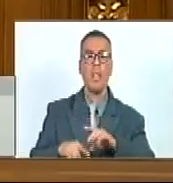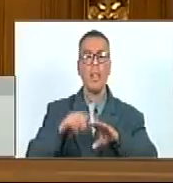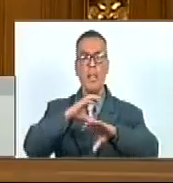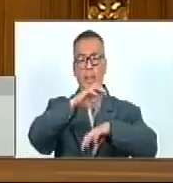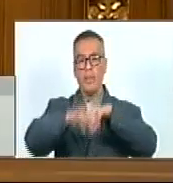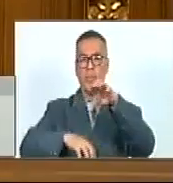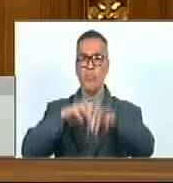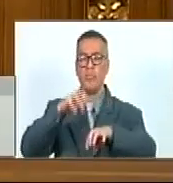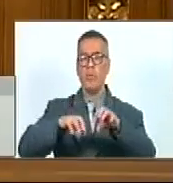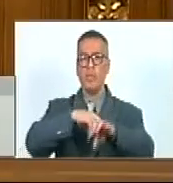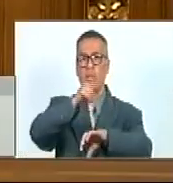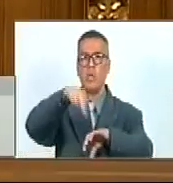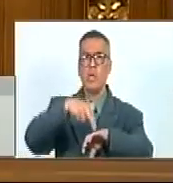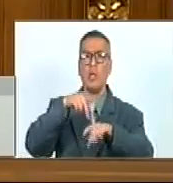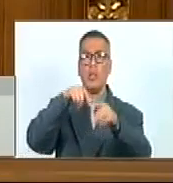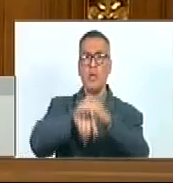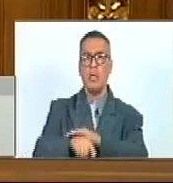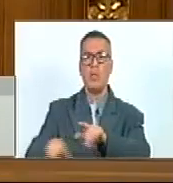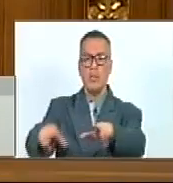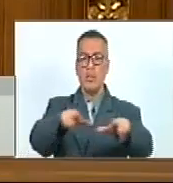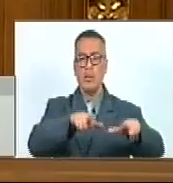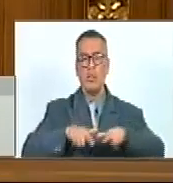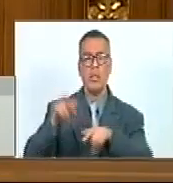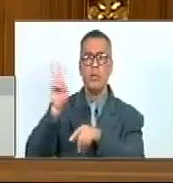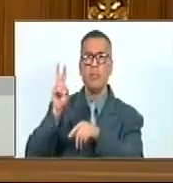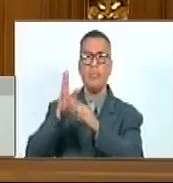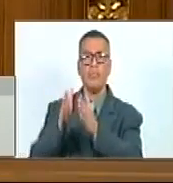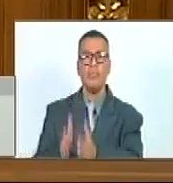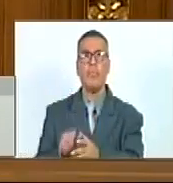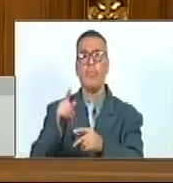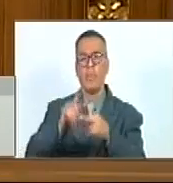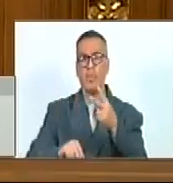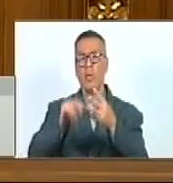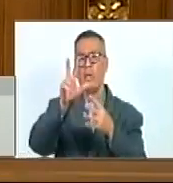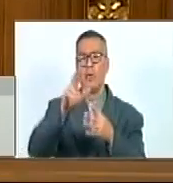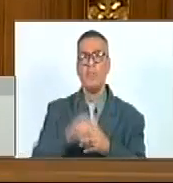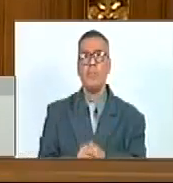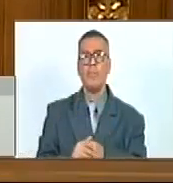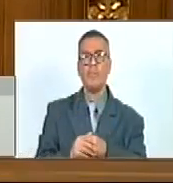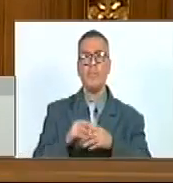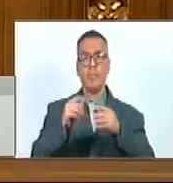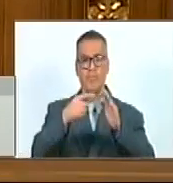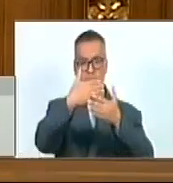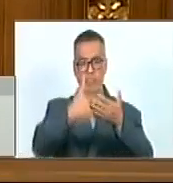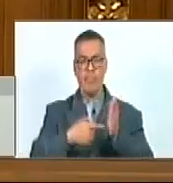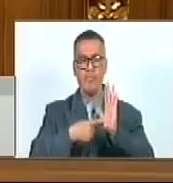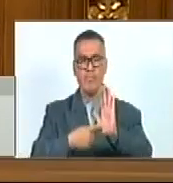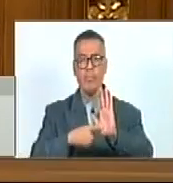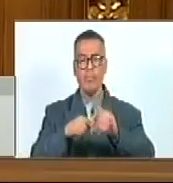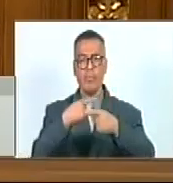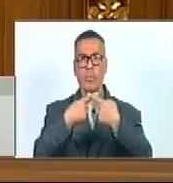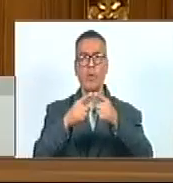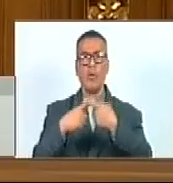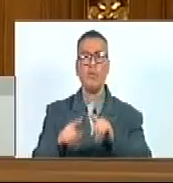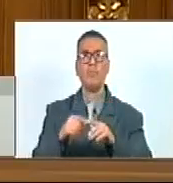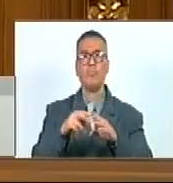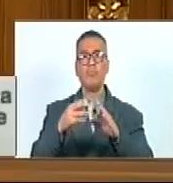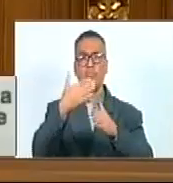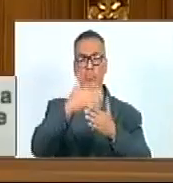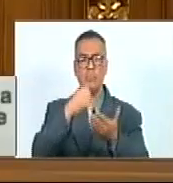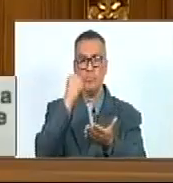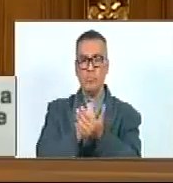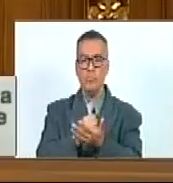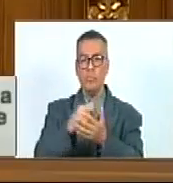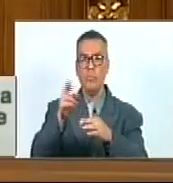Ecosistemas Naturales Dentro Del Territorio Venezolano Tercero Publicar El Presente Acuerdo En La Gaceta